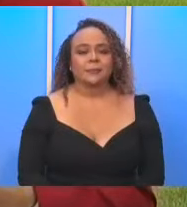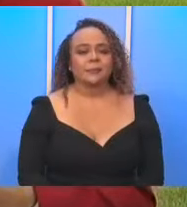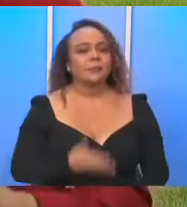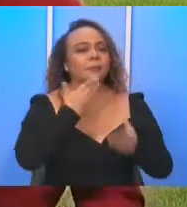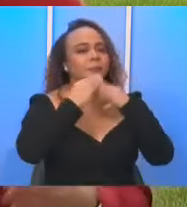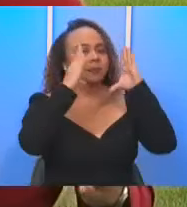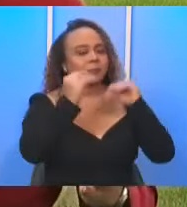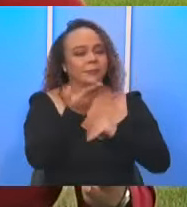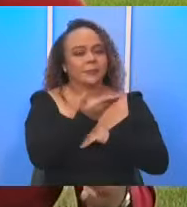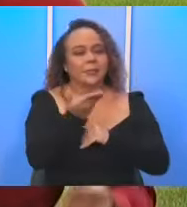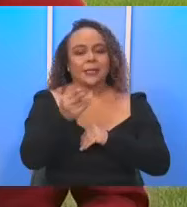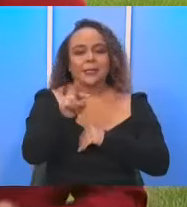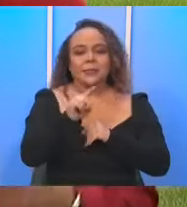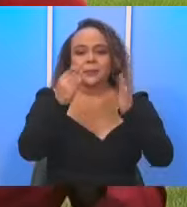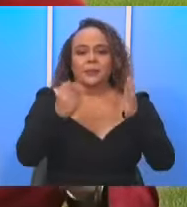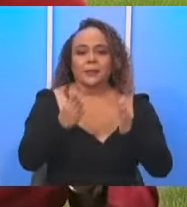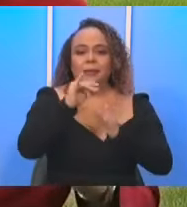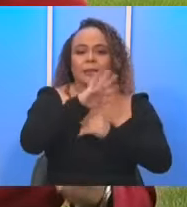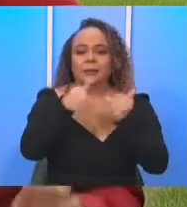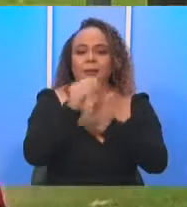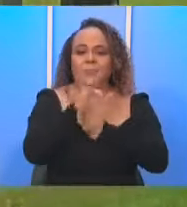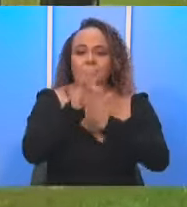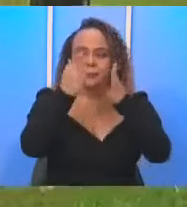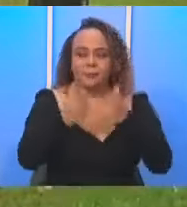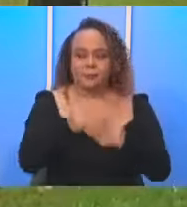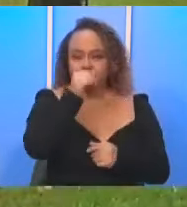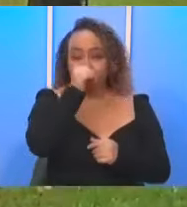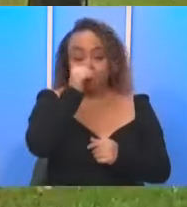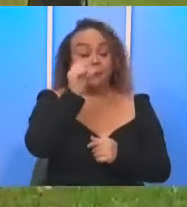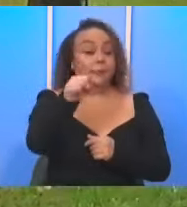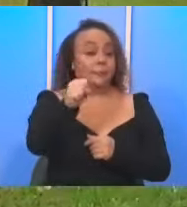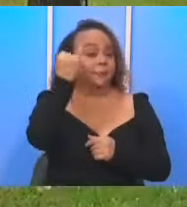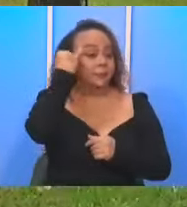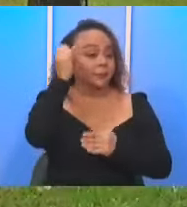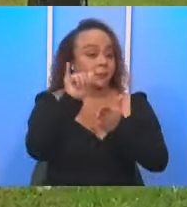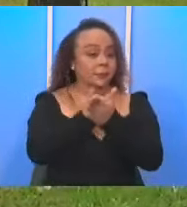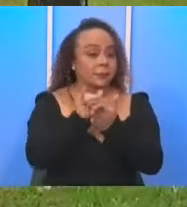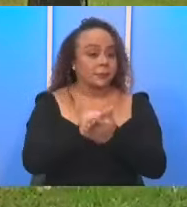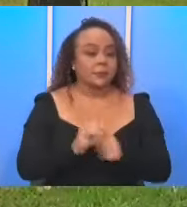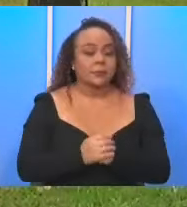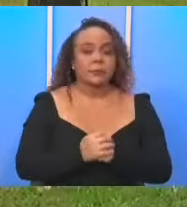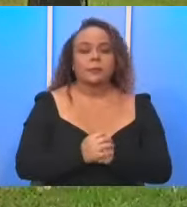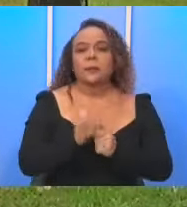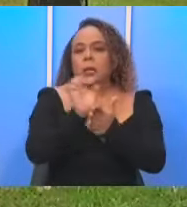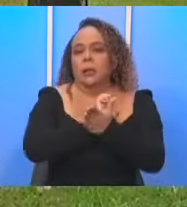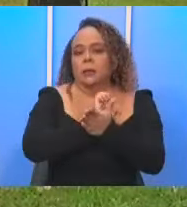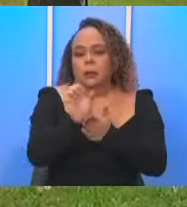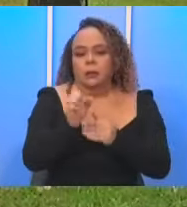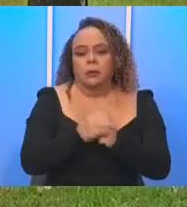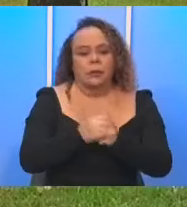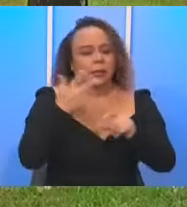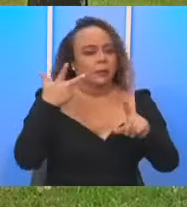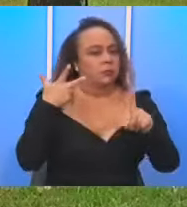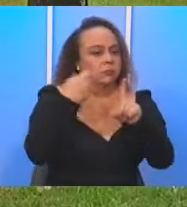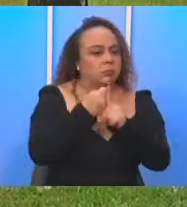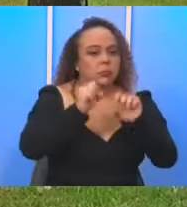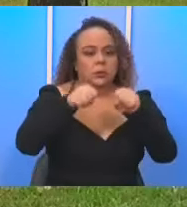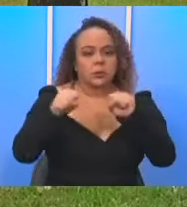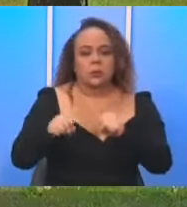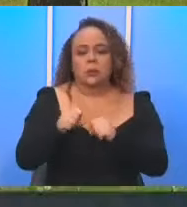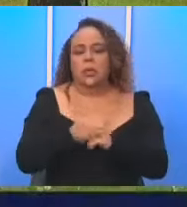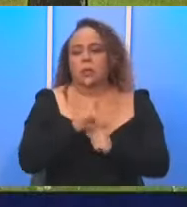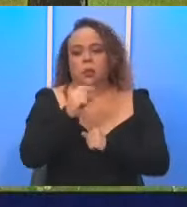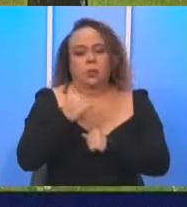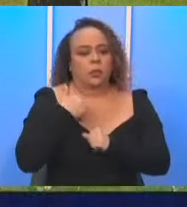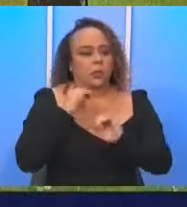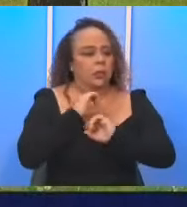Buenas tardes a ustedes compañeras y a todos los televidentes. Sí, la idea es esa, pues, evitar la mayor cantidad de accidentes posibles y que